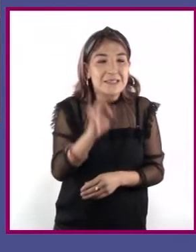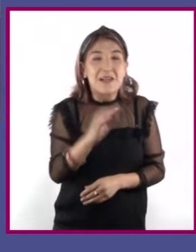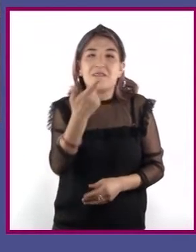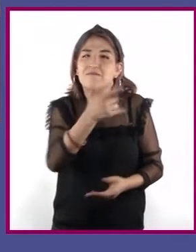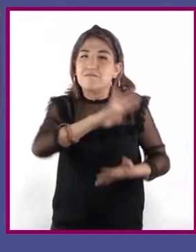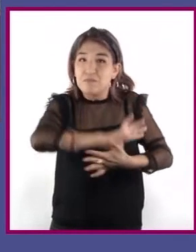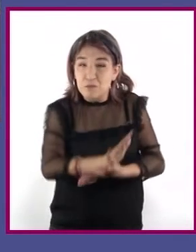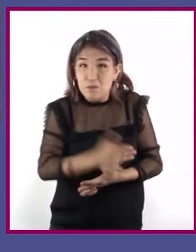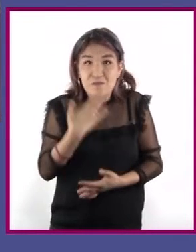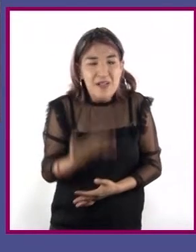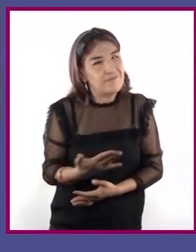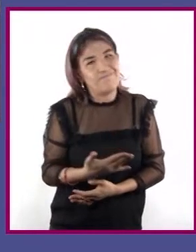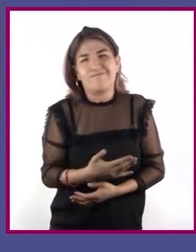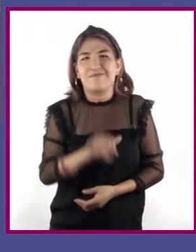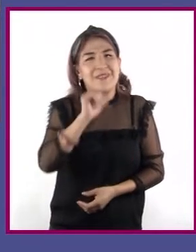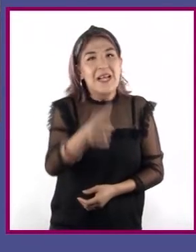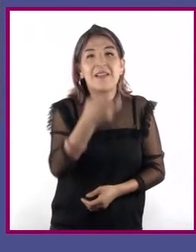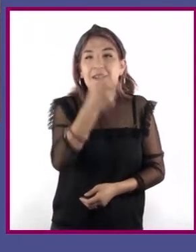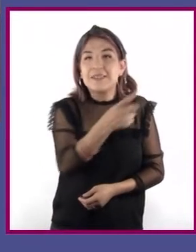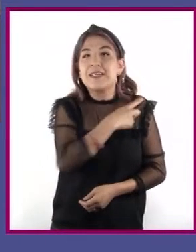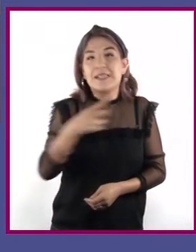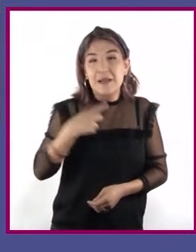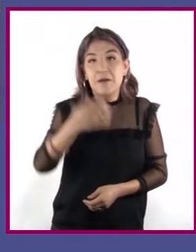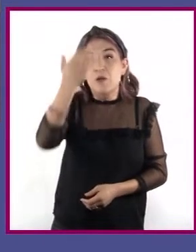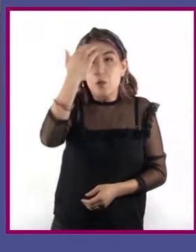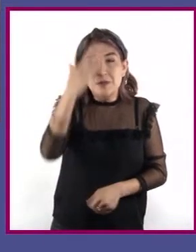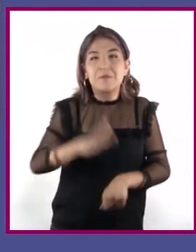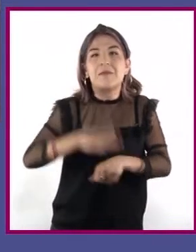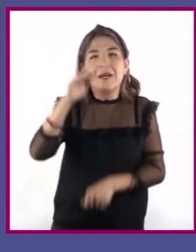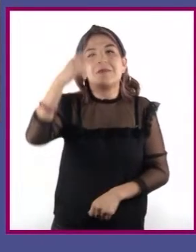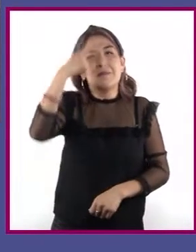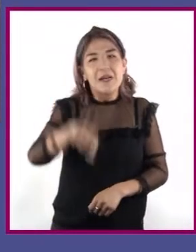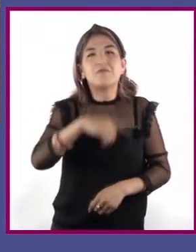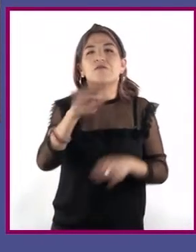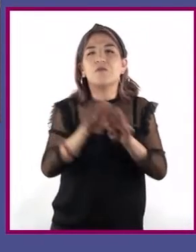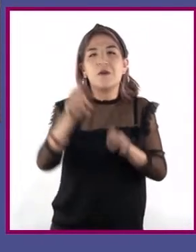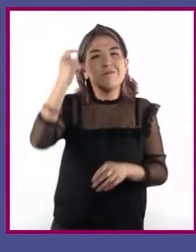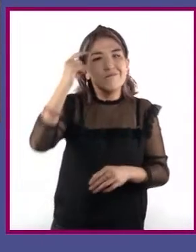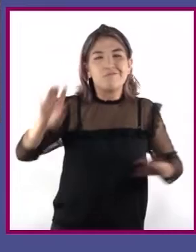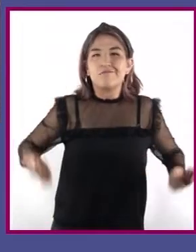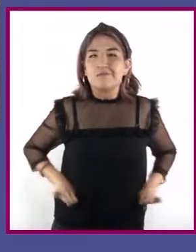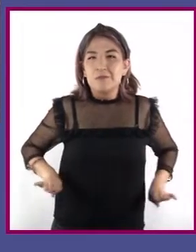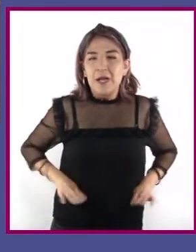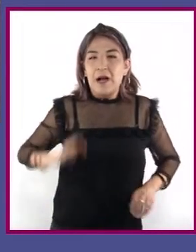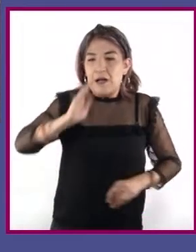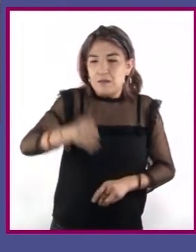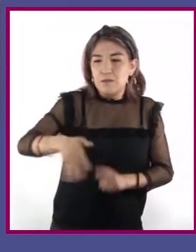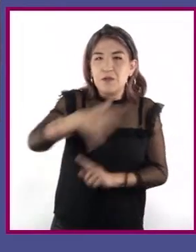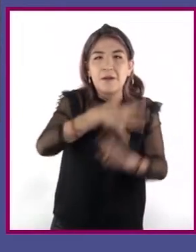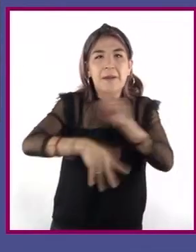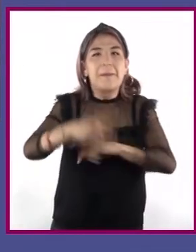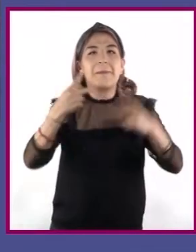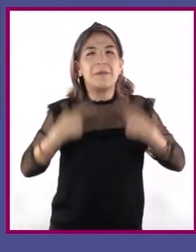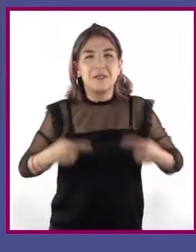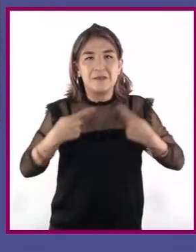la discriminación. Este conocimiento nos invita a tener una actitud de aceptación con los demás.